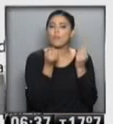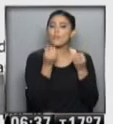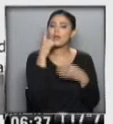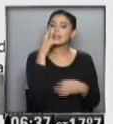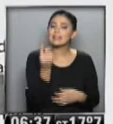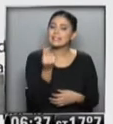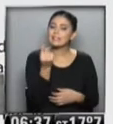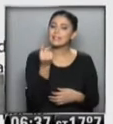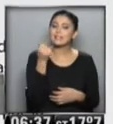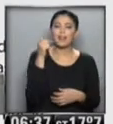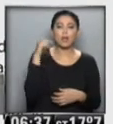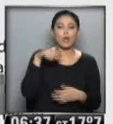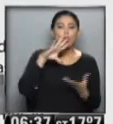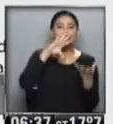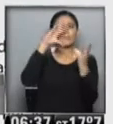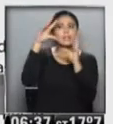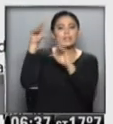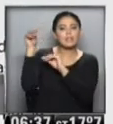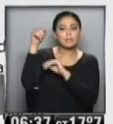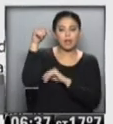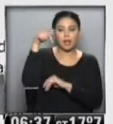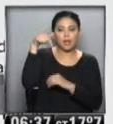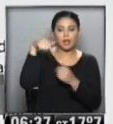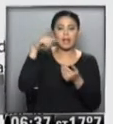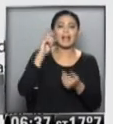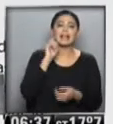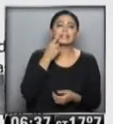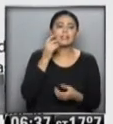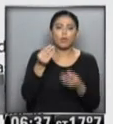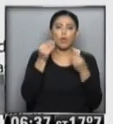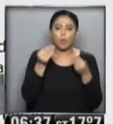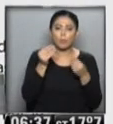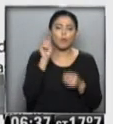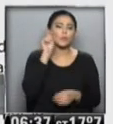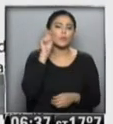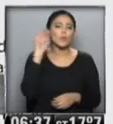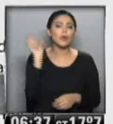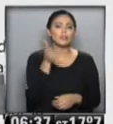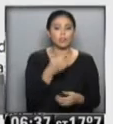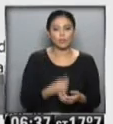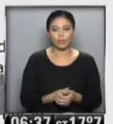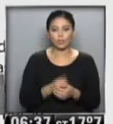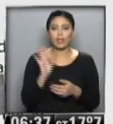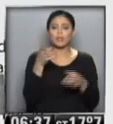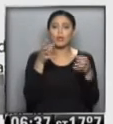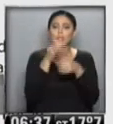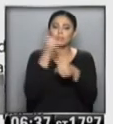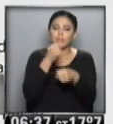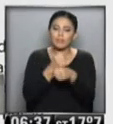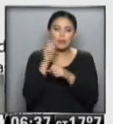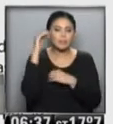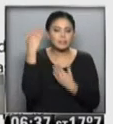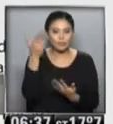mirando como... ...cómo estará el tiempo... ...acá en Concordia, Entre Ríos... ...besito para vos... ...y a Cari... ...y a todo ese gran equipo de